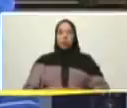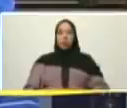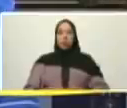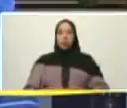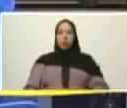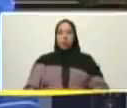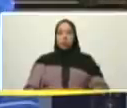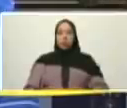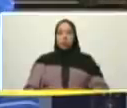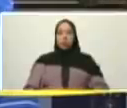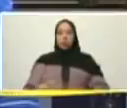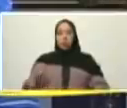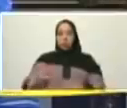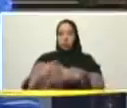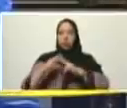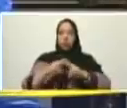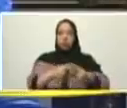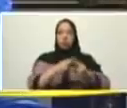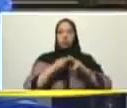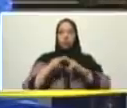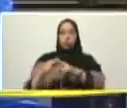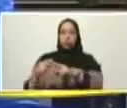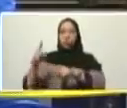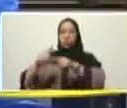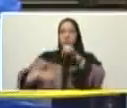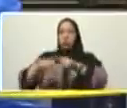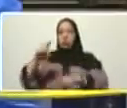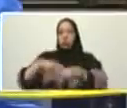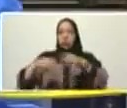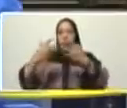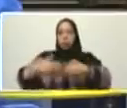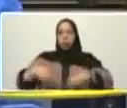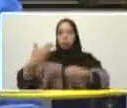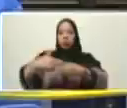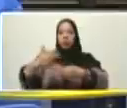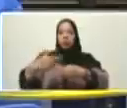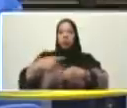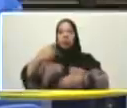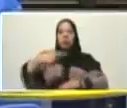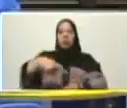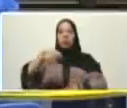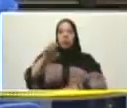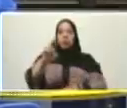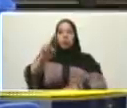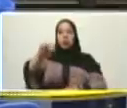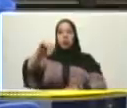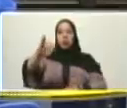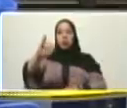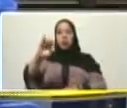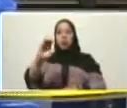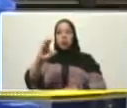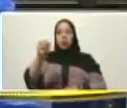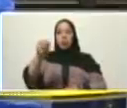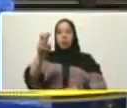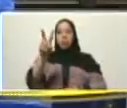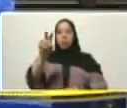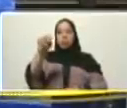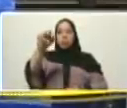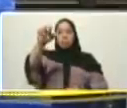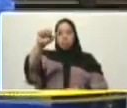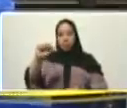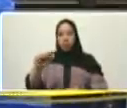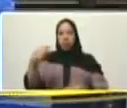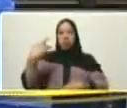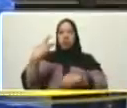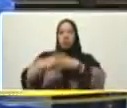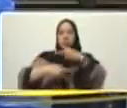garantizando el suministro de materia prima por parte de Pequibem y estableciendo un plan de